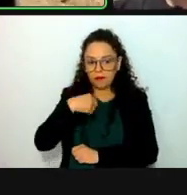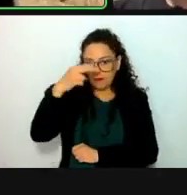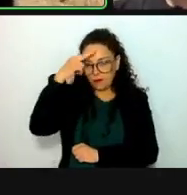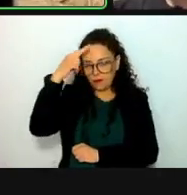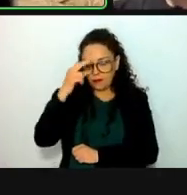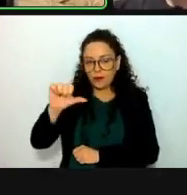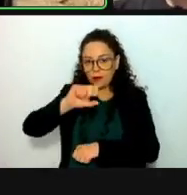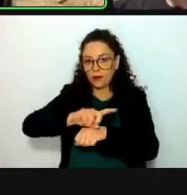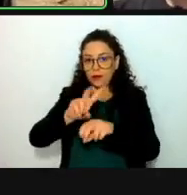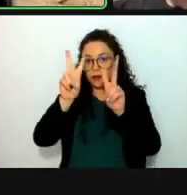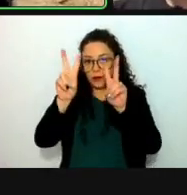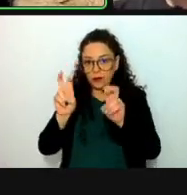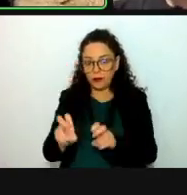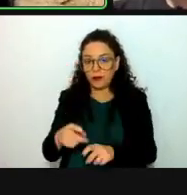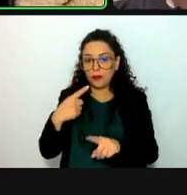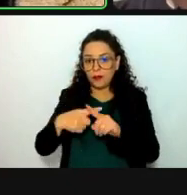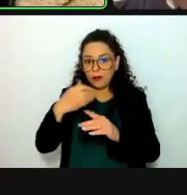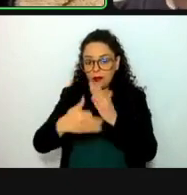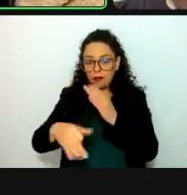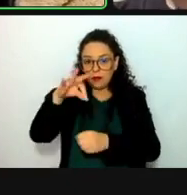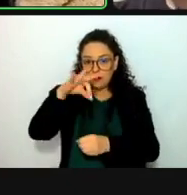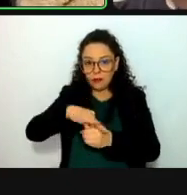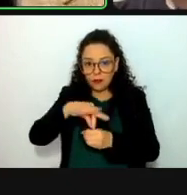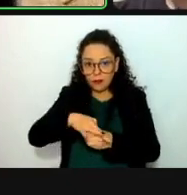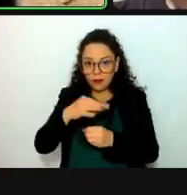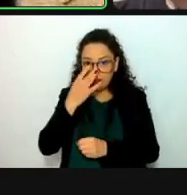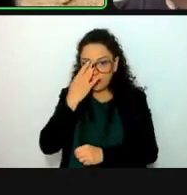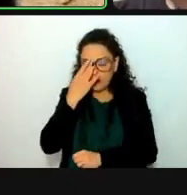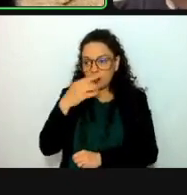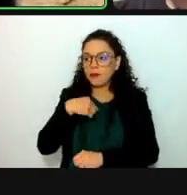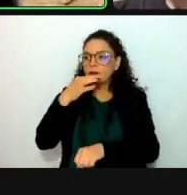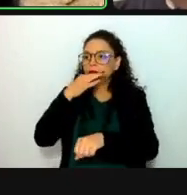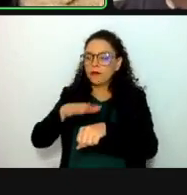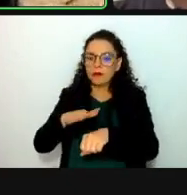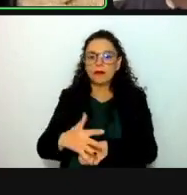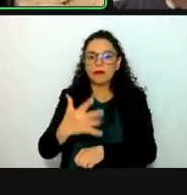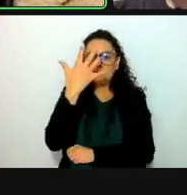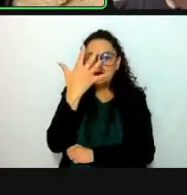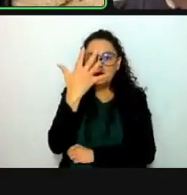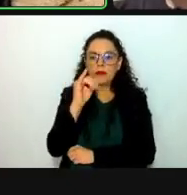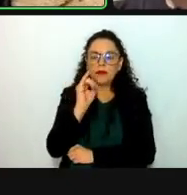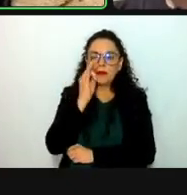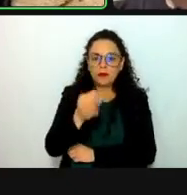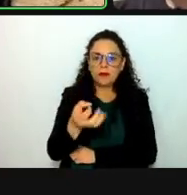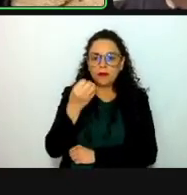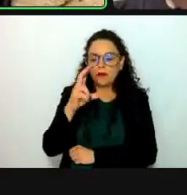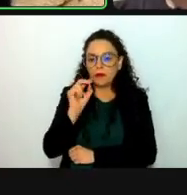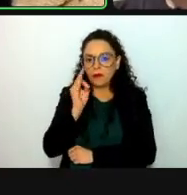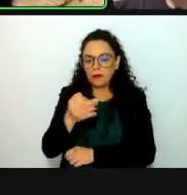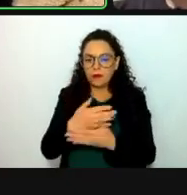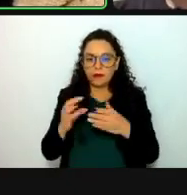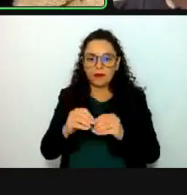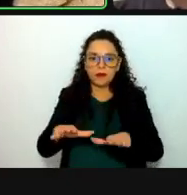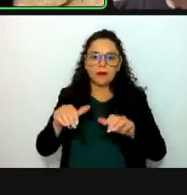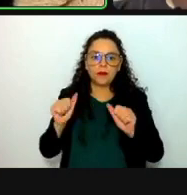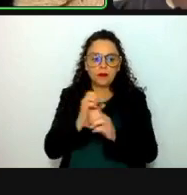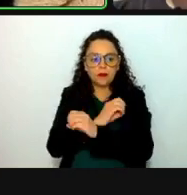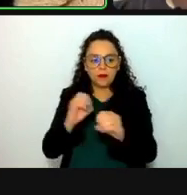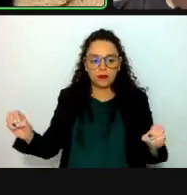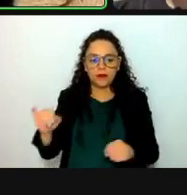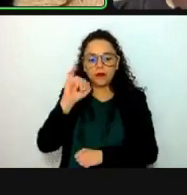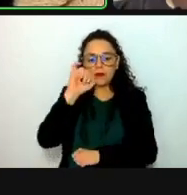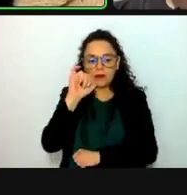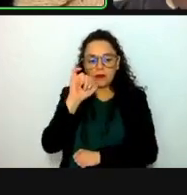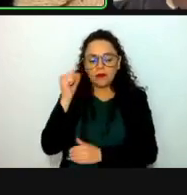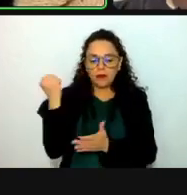Diputado Presidenta, le informo que con cinco votos a favor, cero votos en contra y cero abstenciones, se dispensa la lectura del orden del día. Y se aprueba